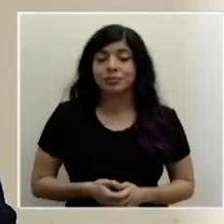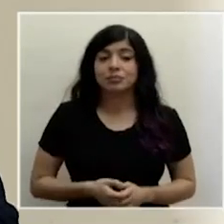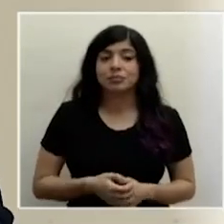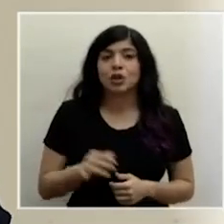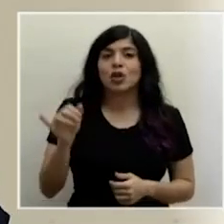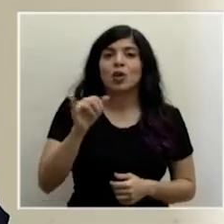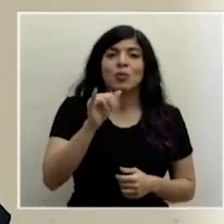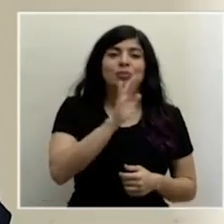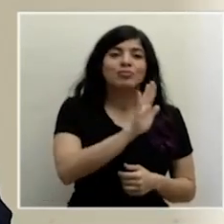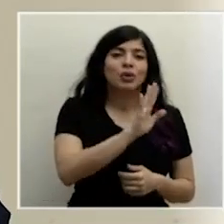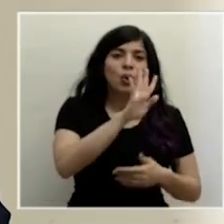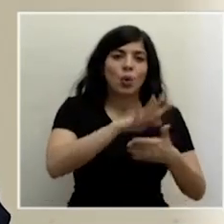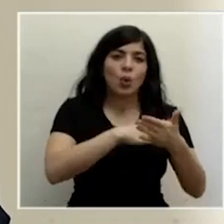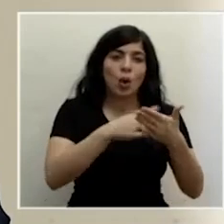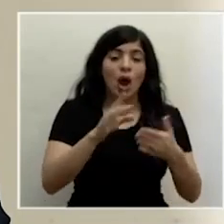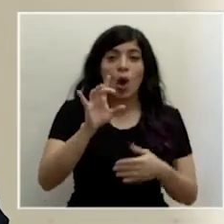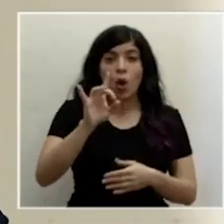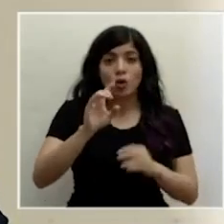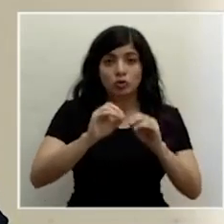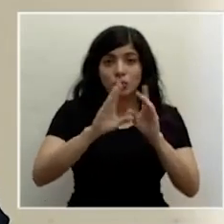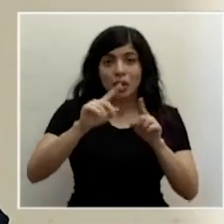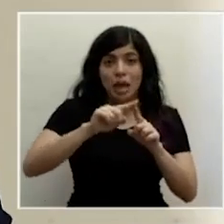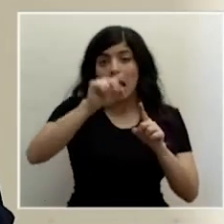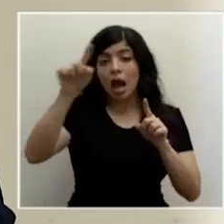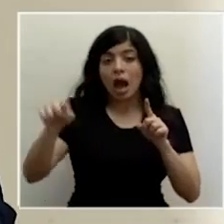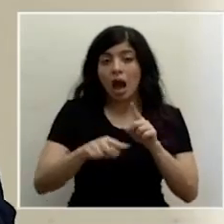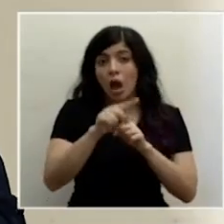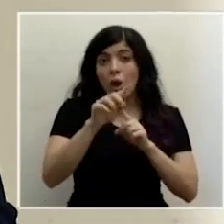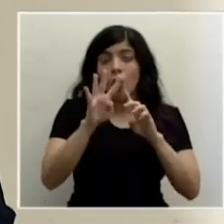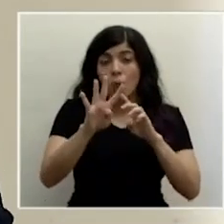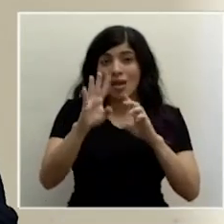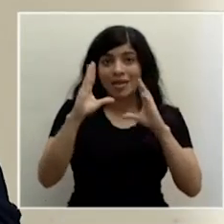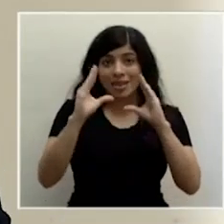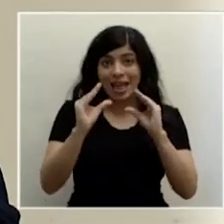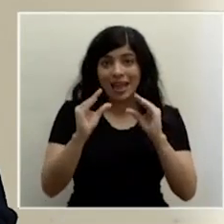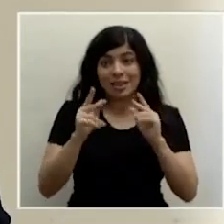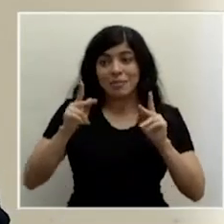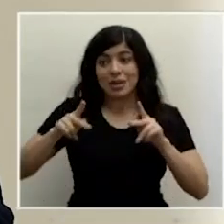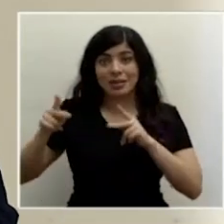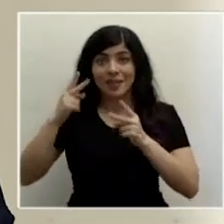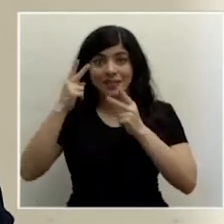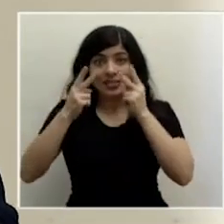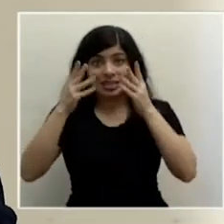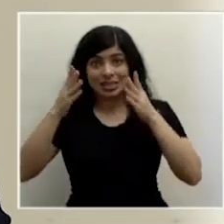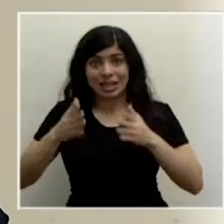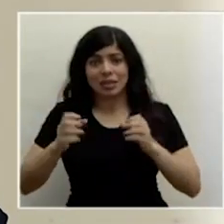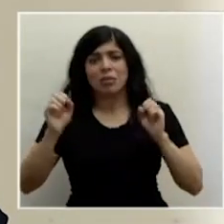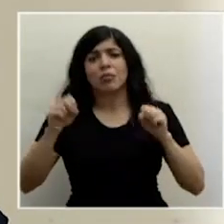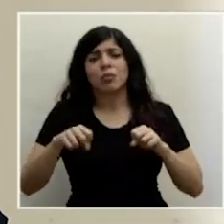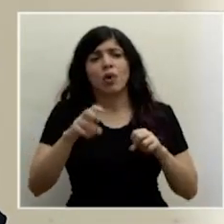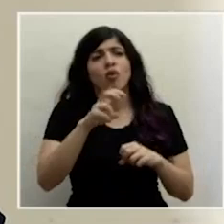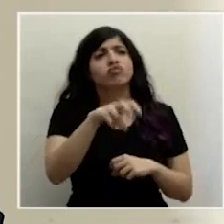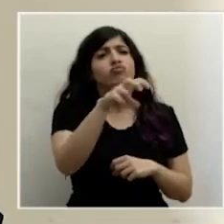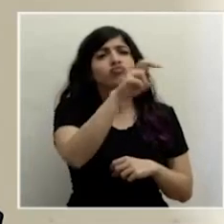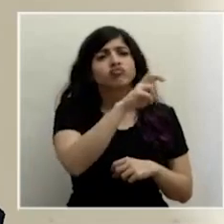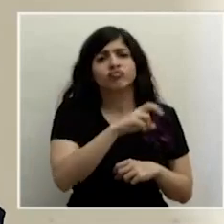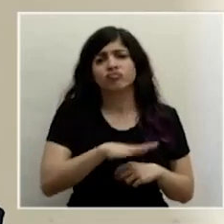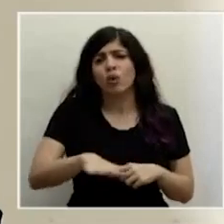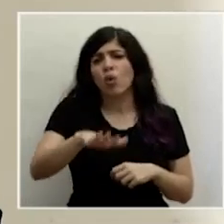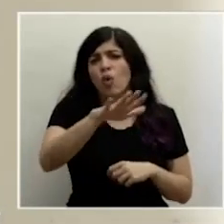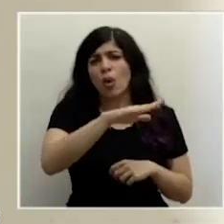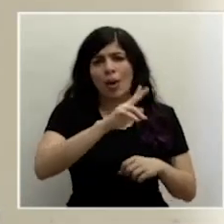el horario es de ocho de la mañana a las cuatro de la tarde, los visitantes en ese horario pueden visitar todos los sectores del parque nacional